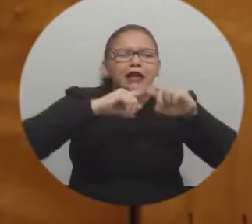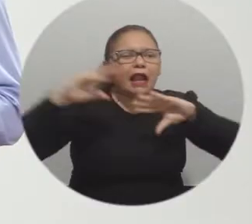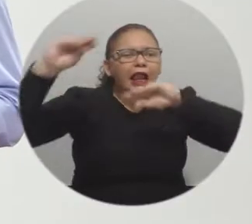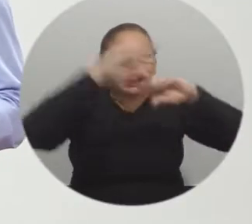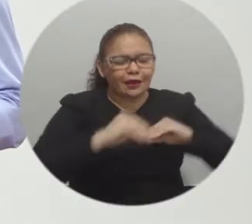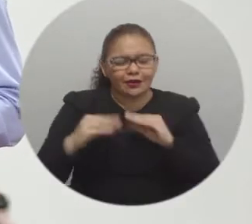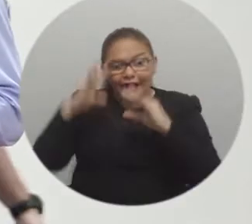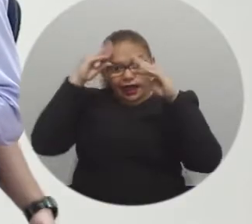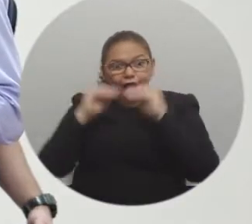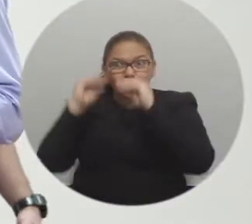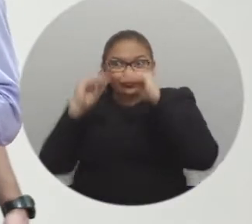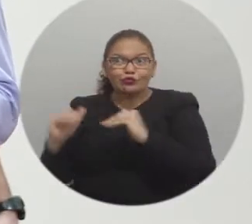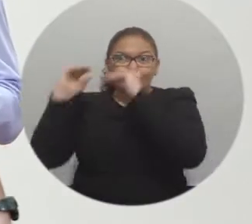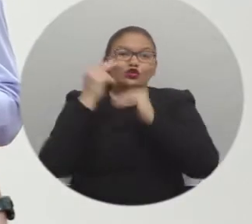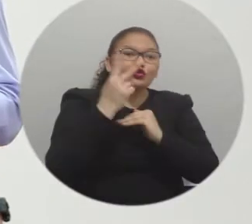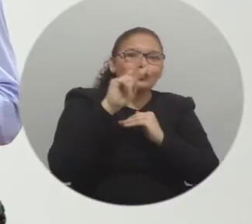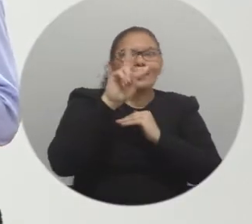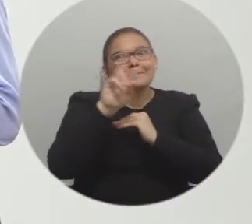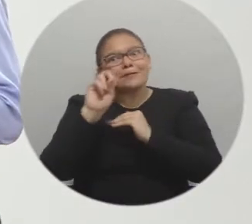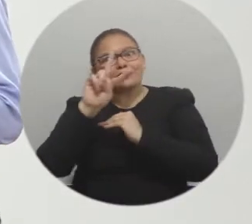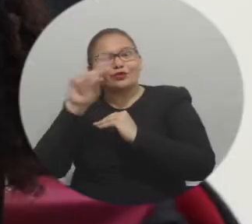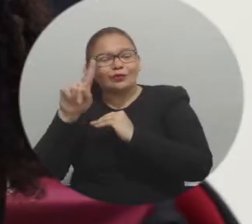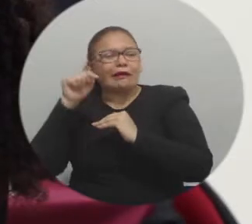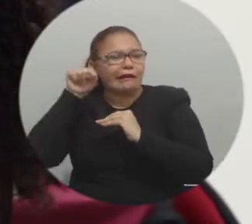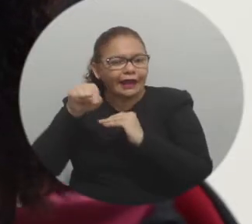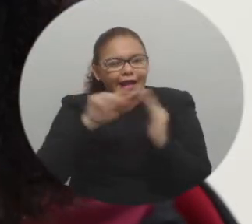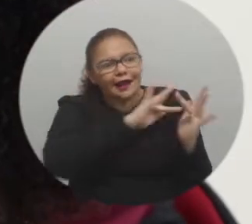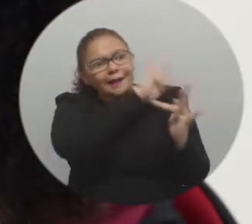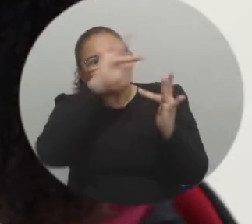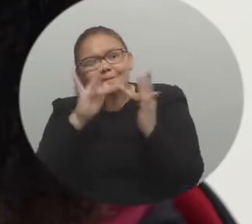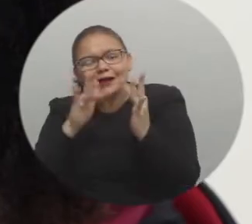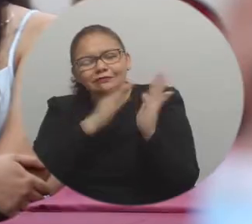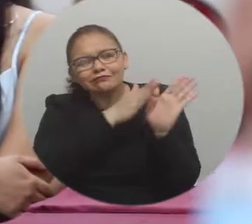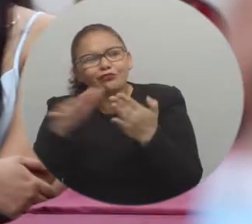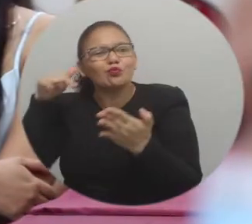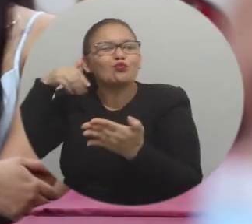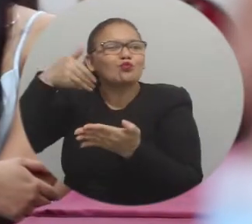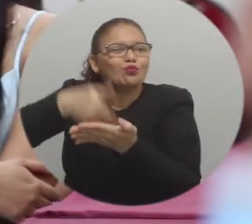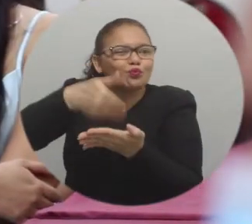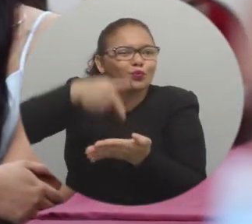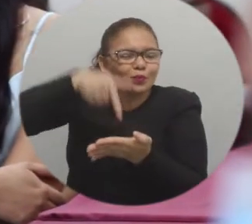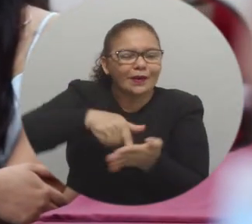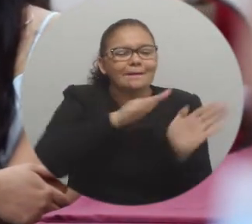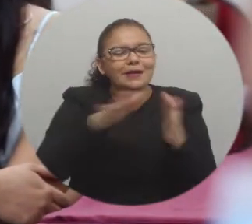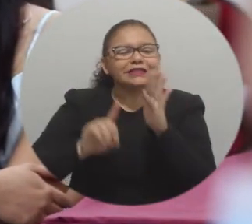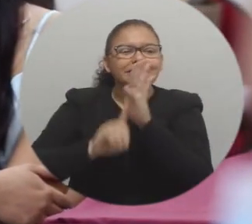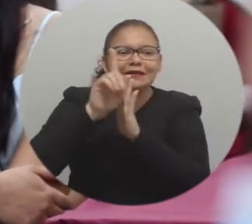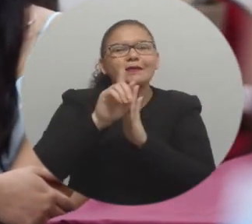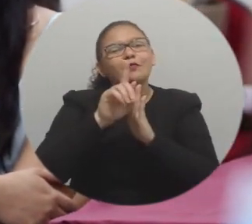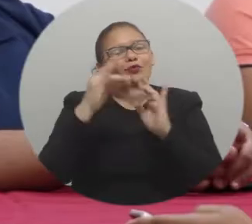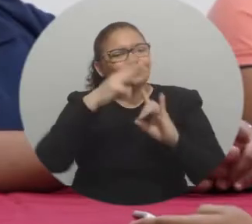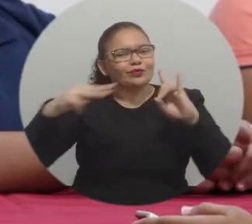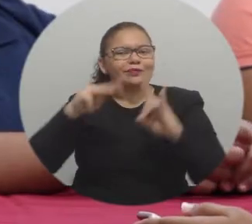mediante Acuerdo Superior Nº 12 de 2021 y es el primer paso para avanzar hacia el cumplimiento de esta prioridad estratégica contemplada